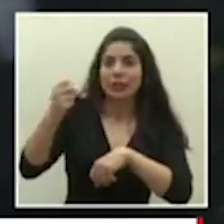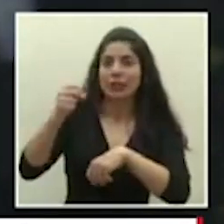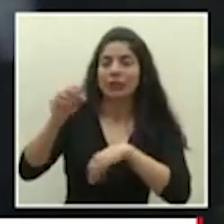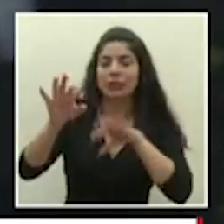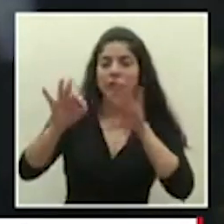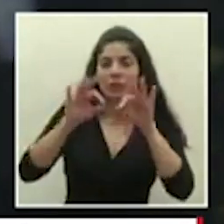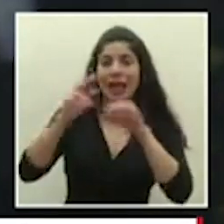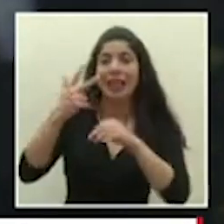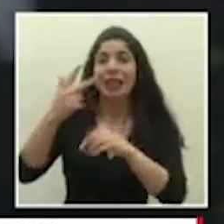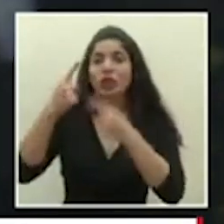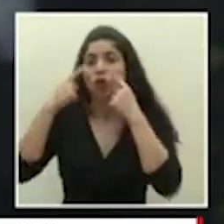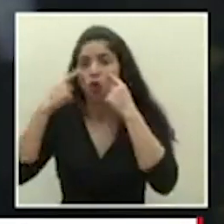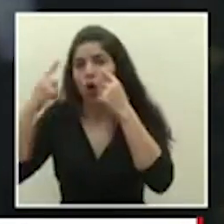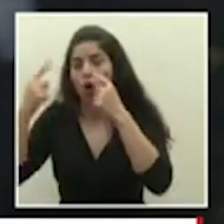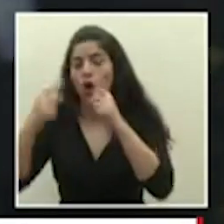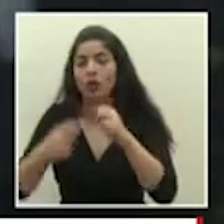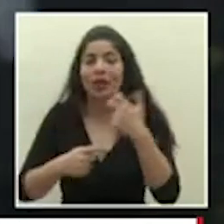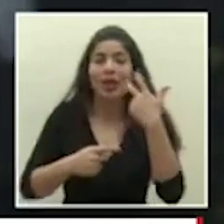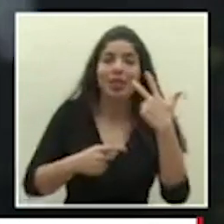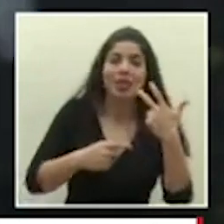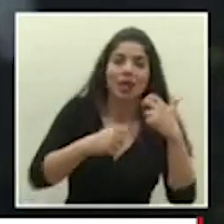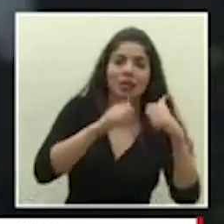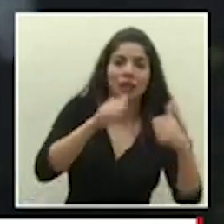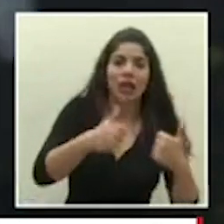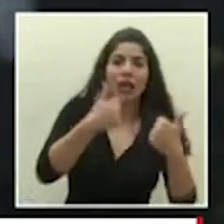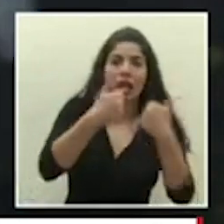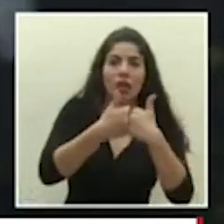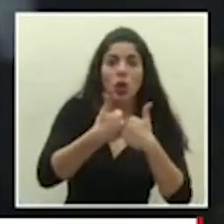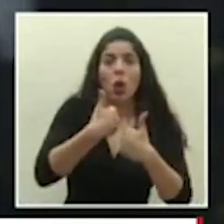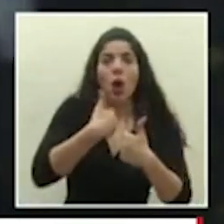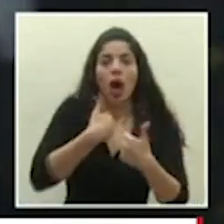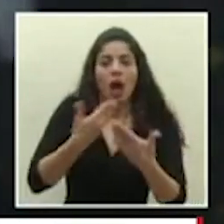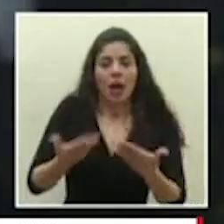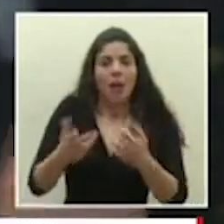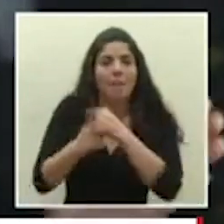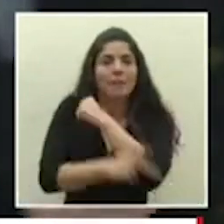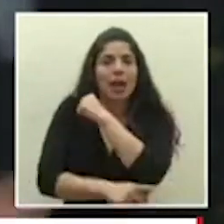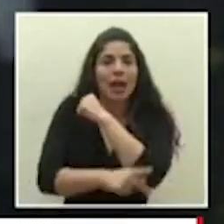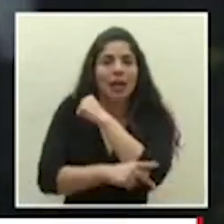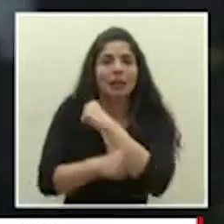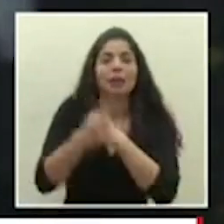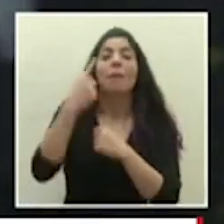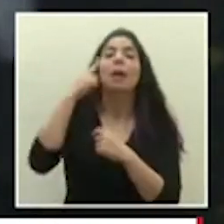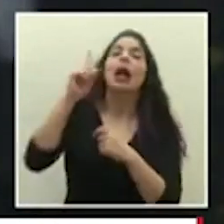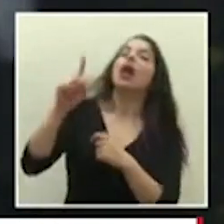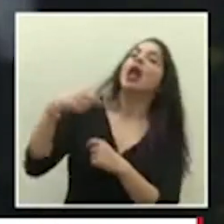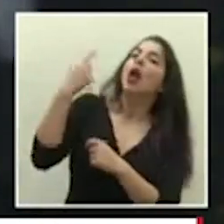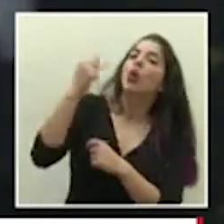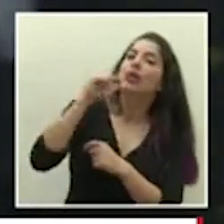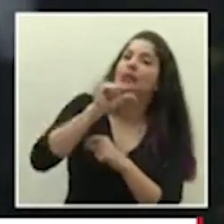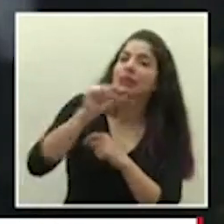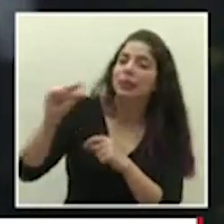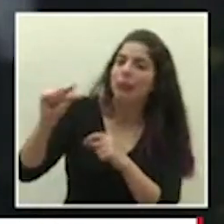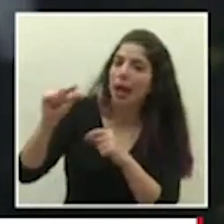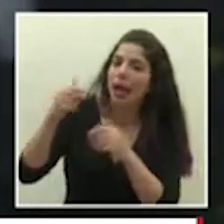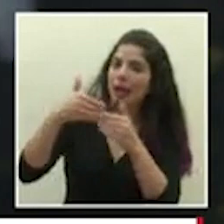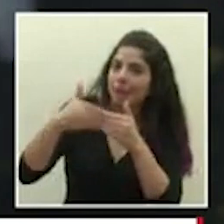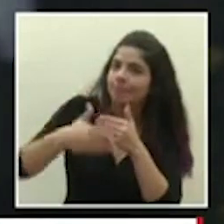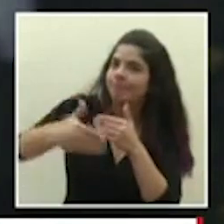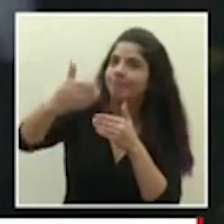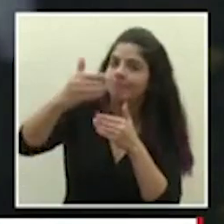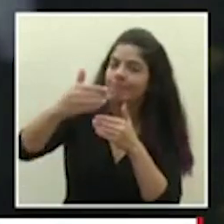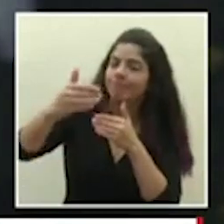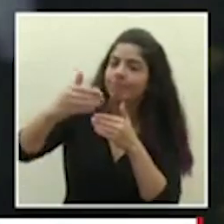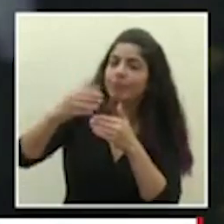tres desafíos que ustedes vean para el país a partir de la próxima semana y que